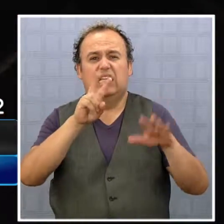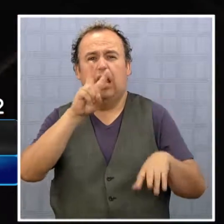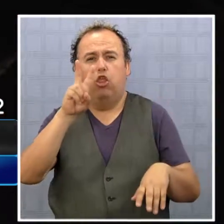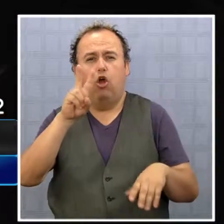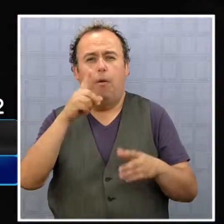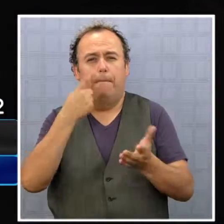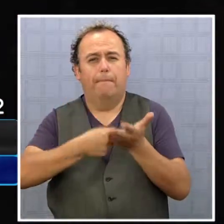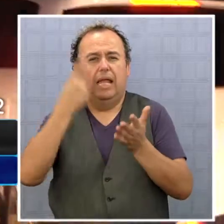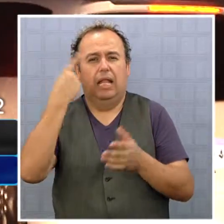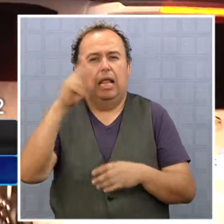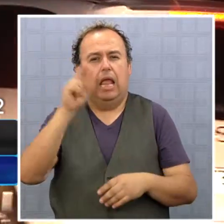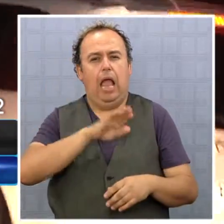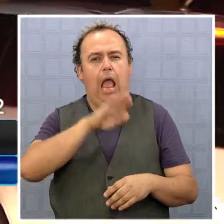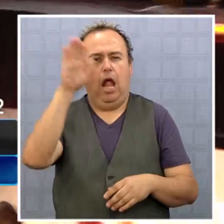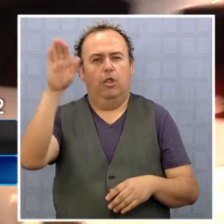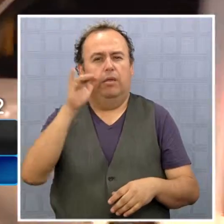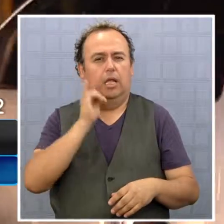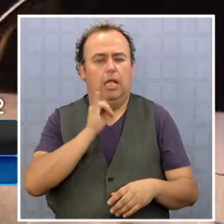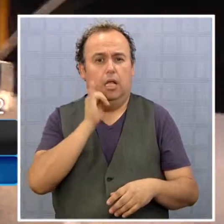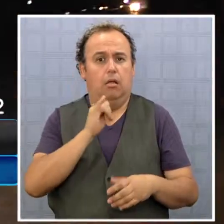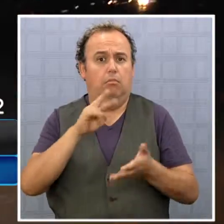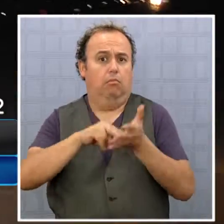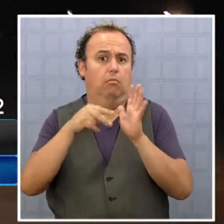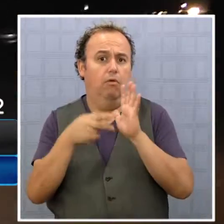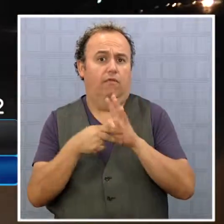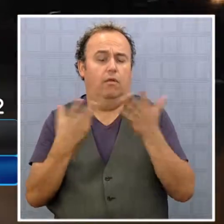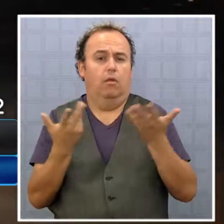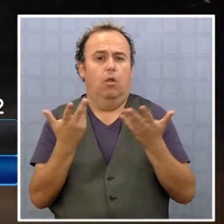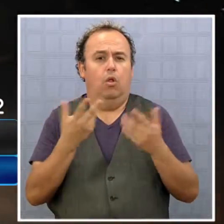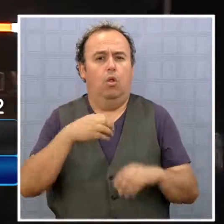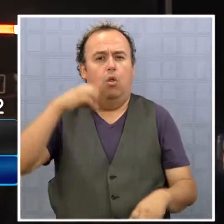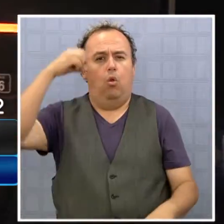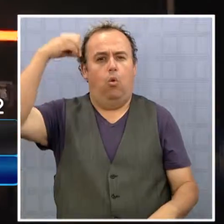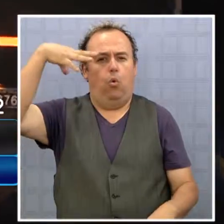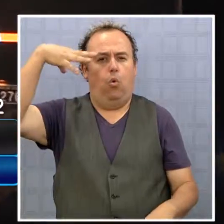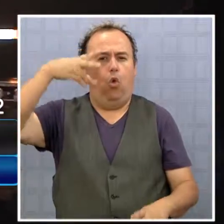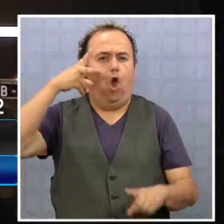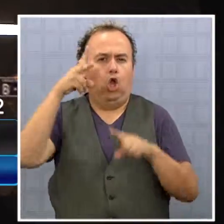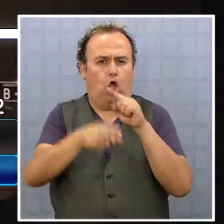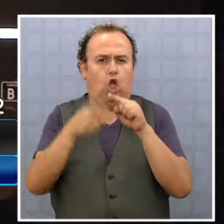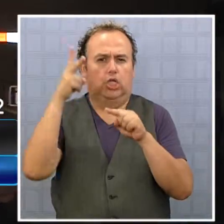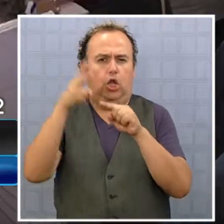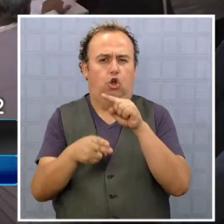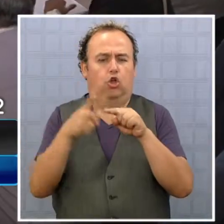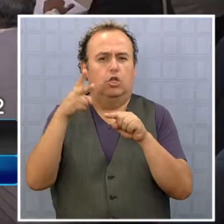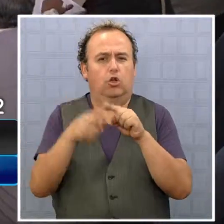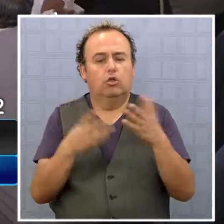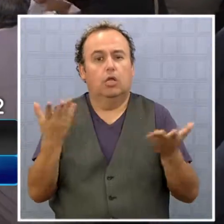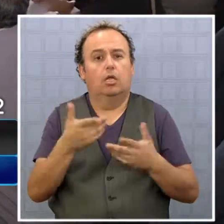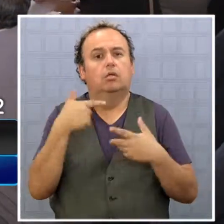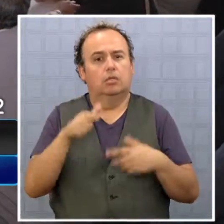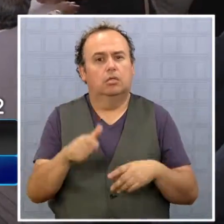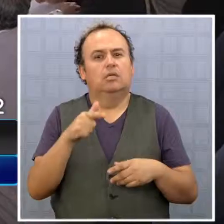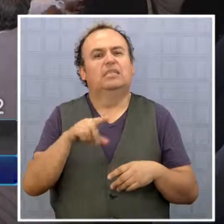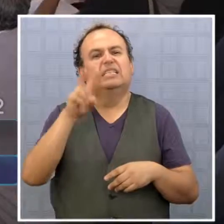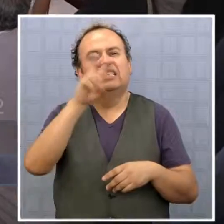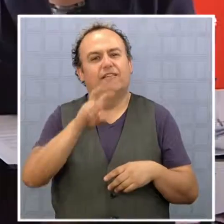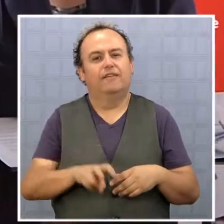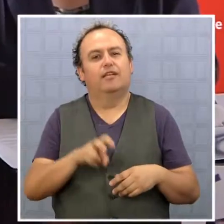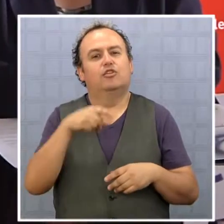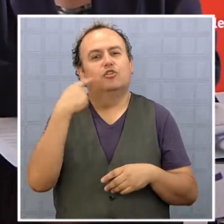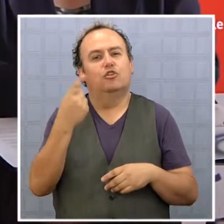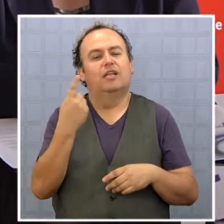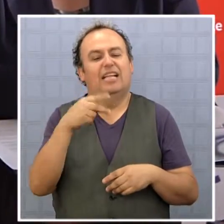.000 clientes de altospicio de Iquique afectados por los prolongados cortes de energía eléctrica, inició el Servicio Nacional del